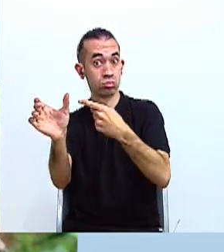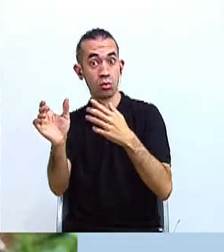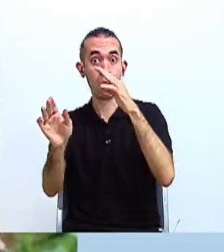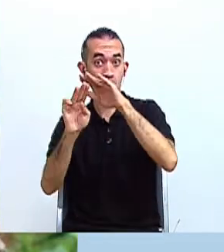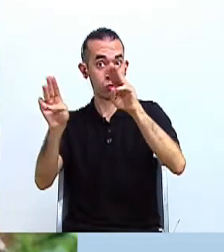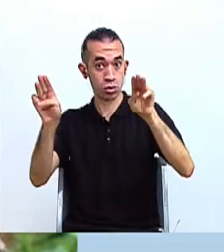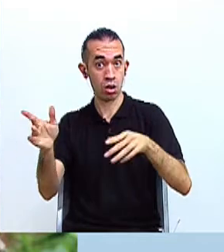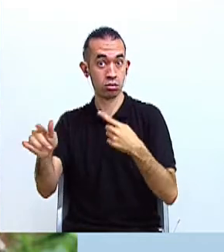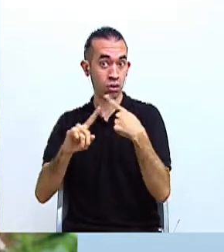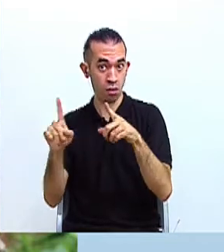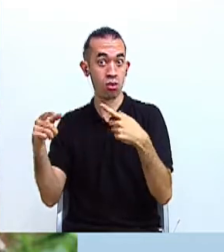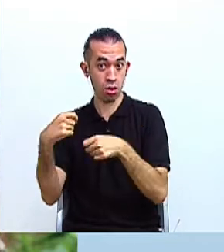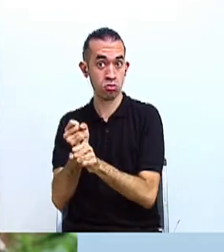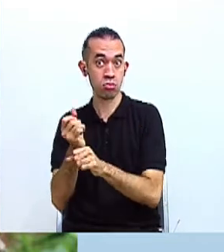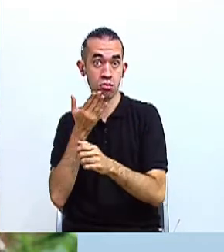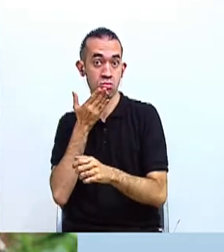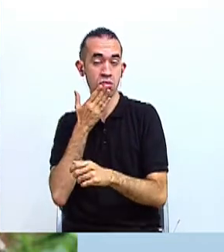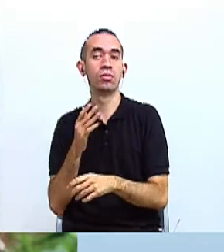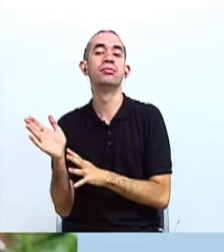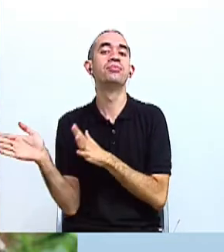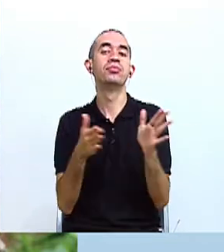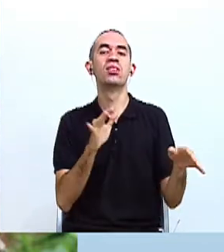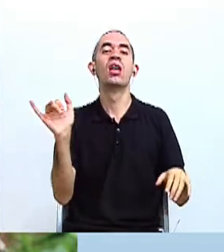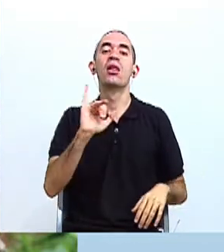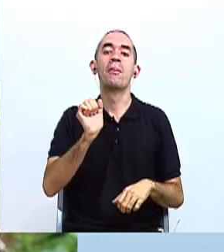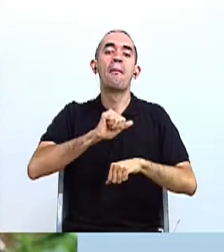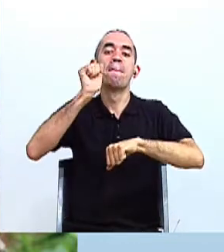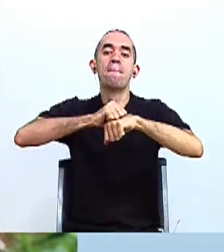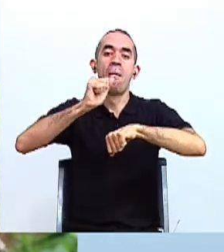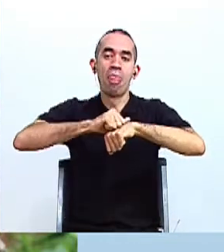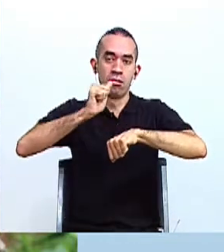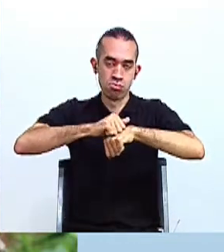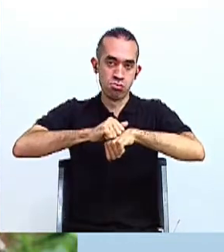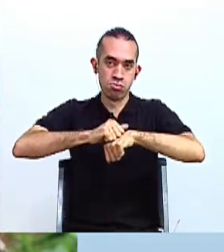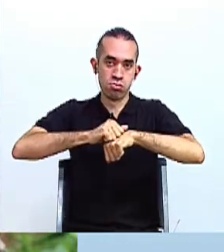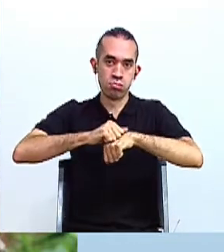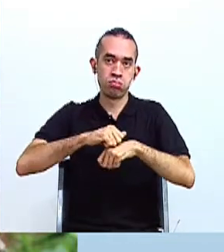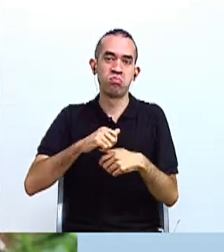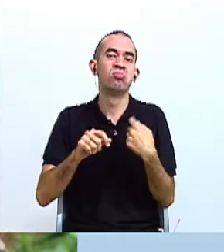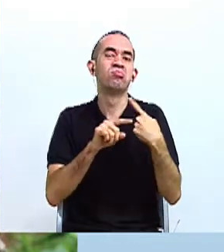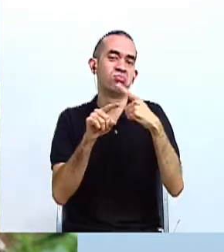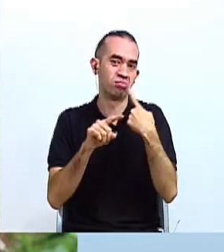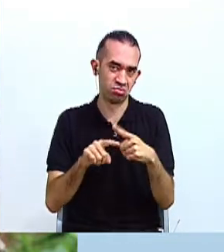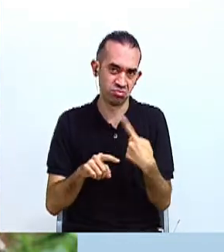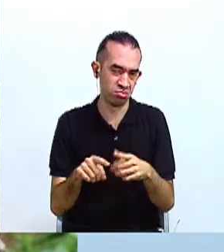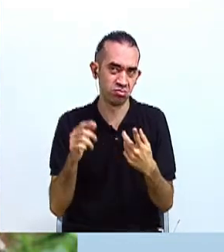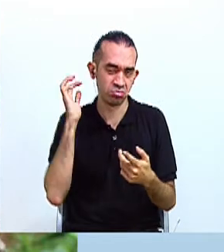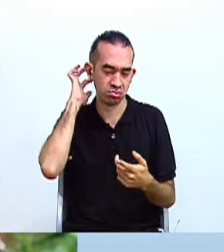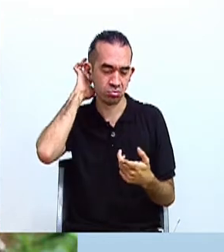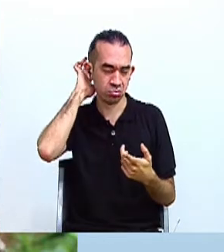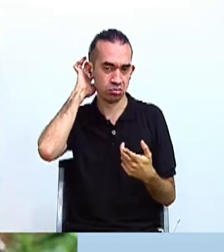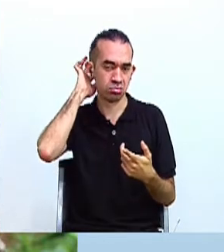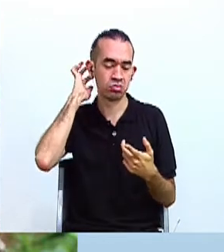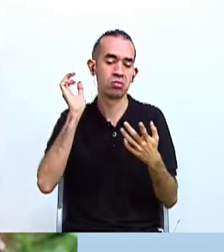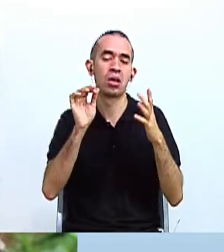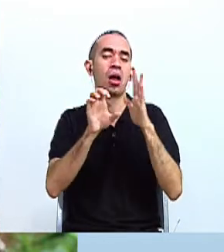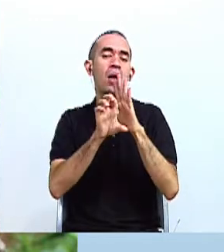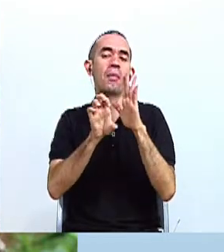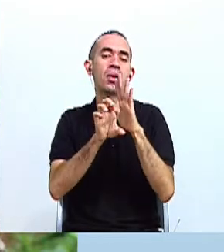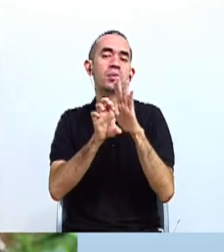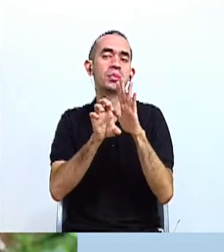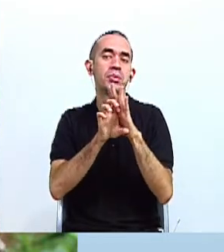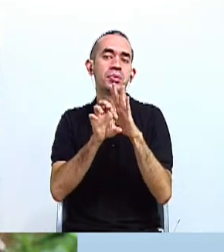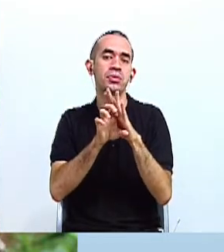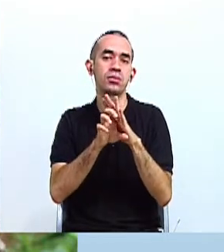También trabajaron la piedra. Es importante el uso de la piedra para elaborar distintos objetos. Por ejemplo, la